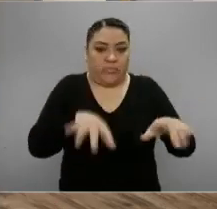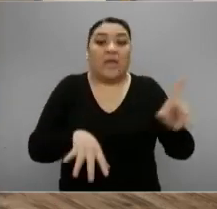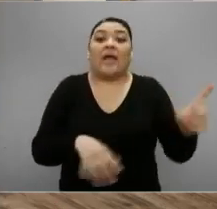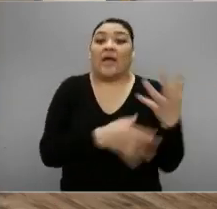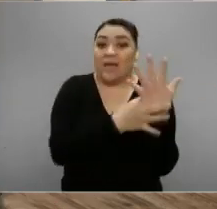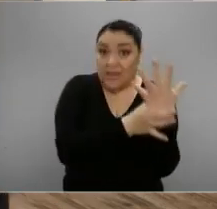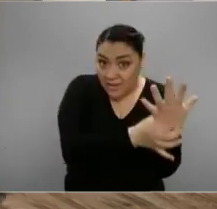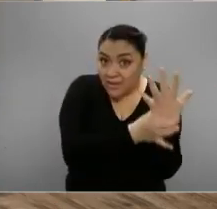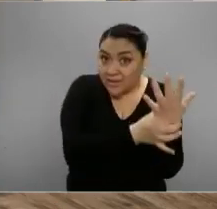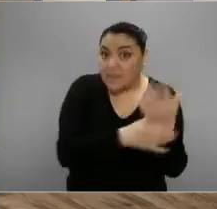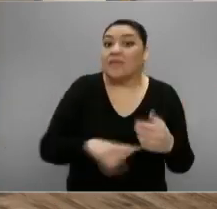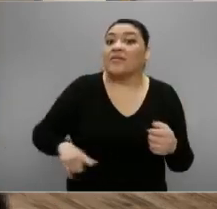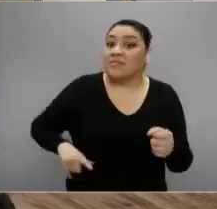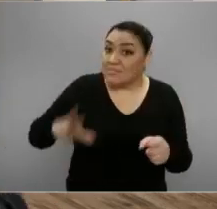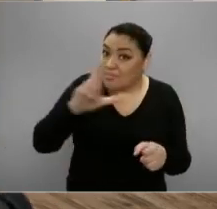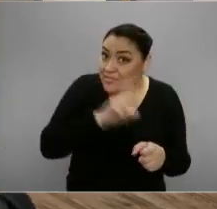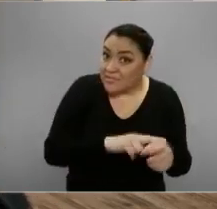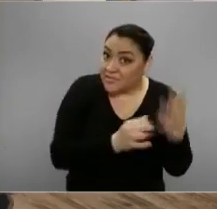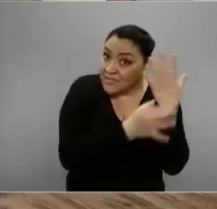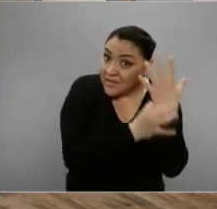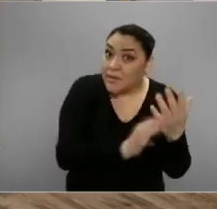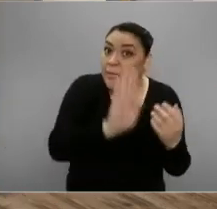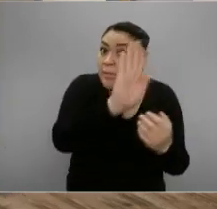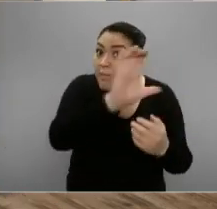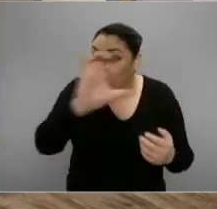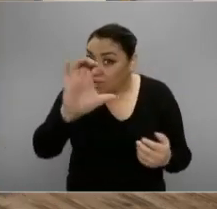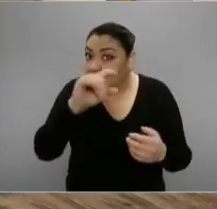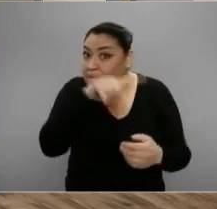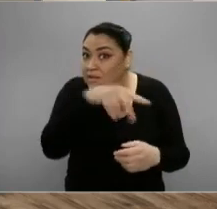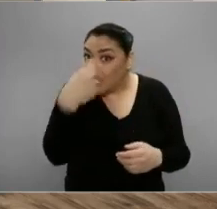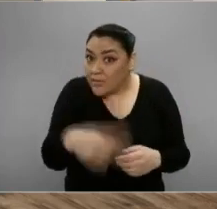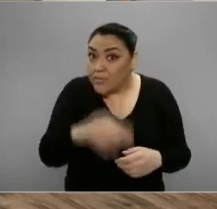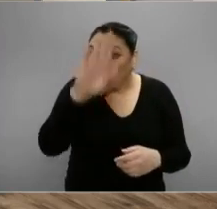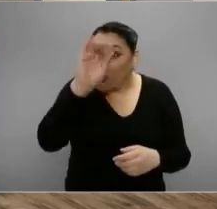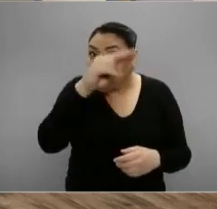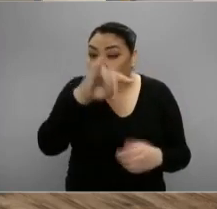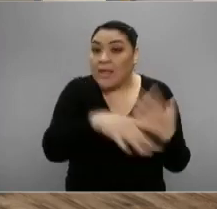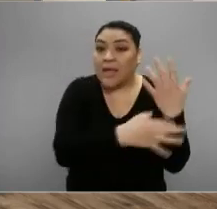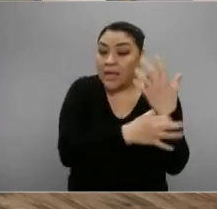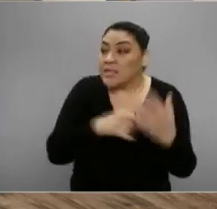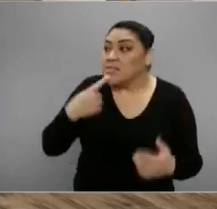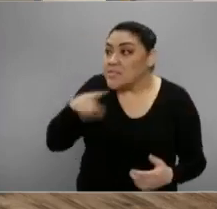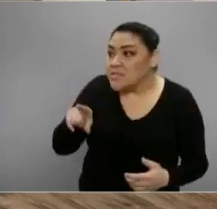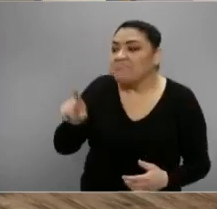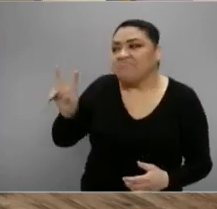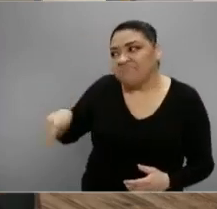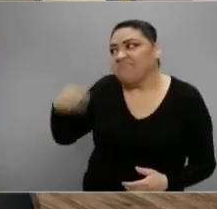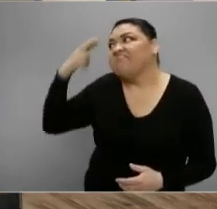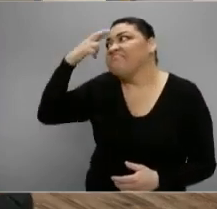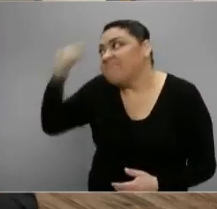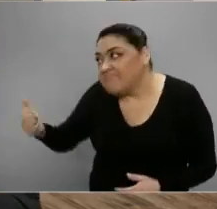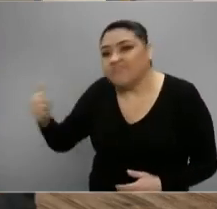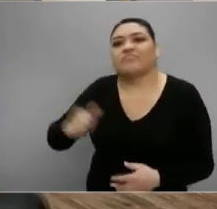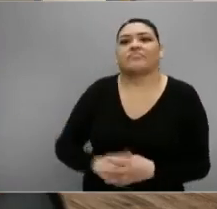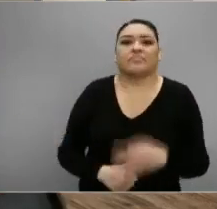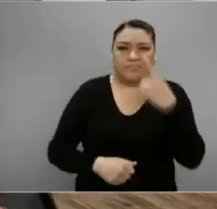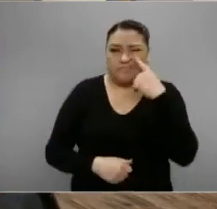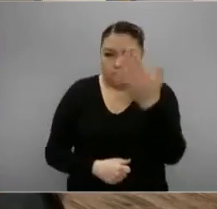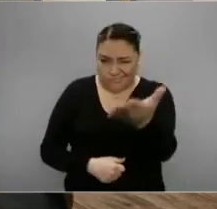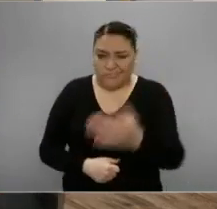Reconoció Bonilla, el gobernador de Baja California, que la denuncia de fondo es cierta. Y oígalo usted.